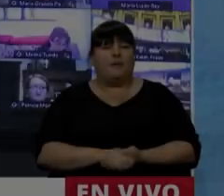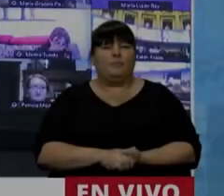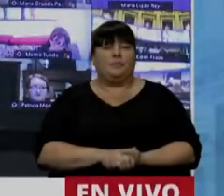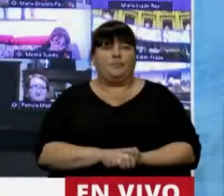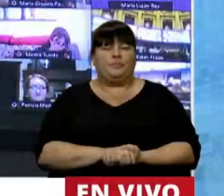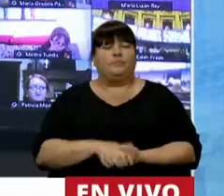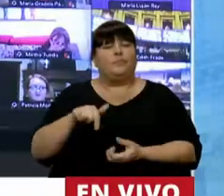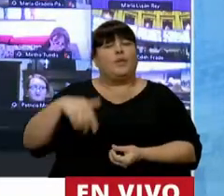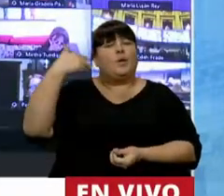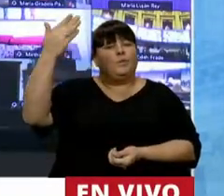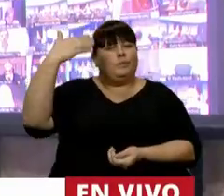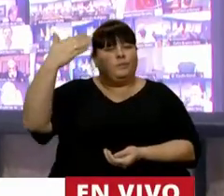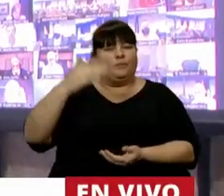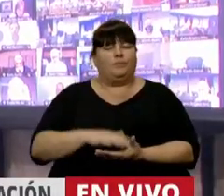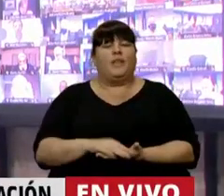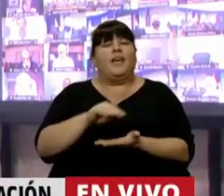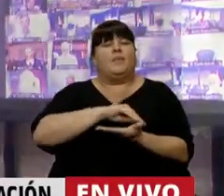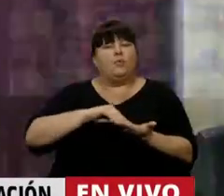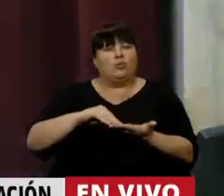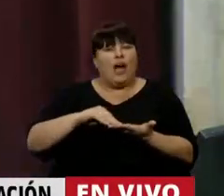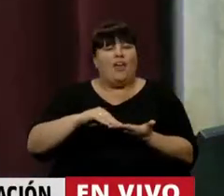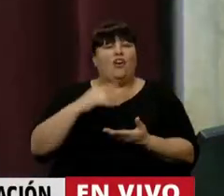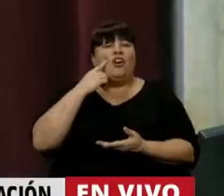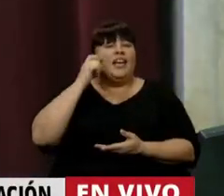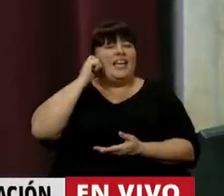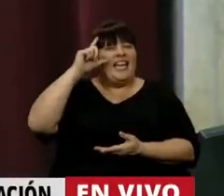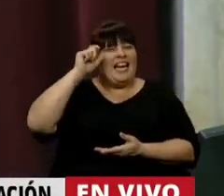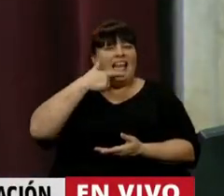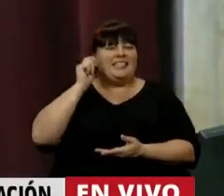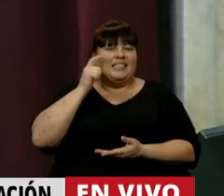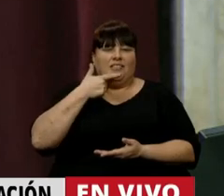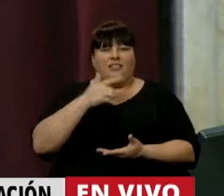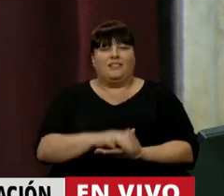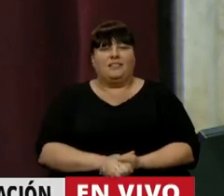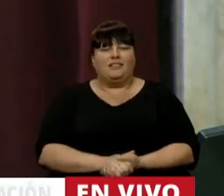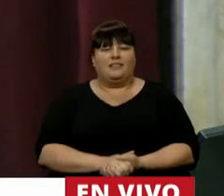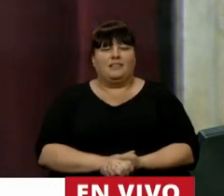En el uso de la palabra, el diputado Fernando Adolfo Iglesias.